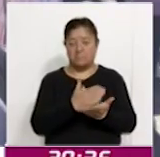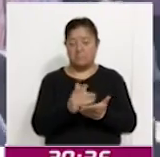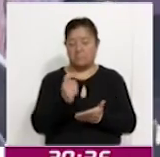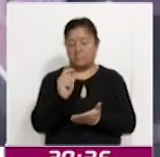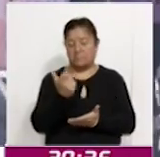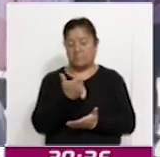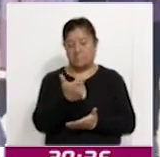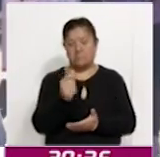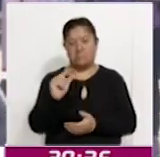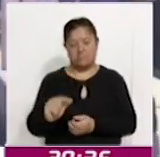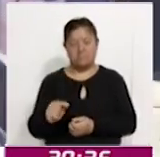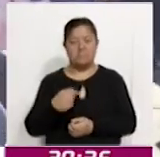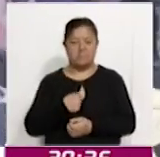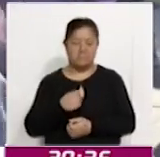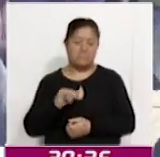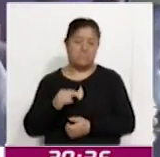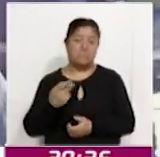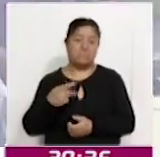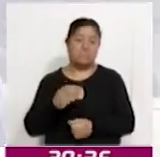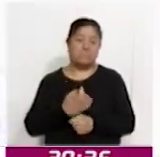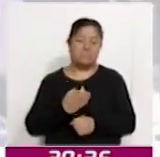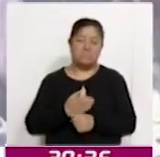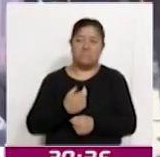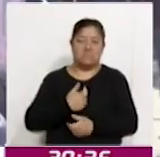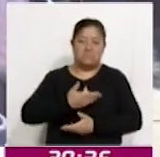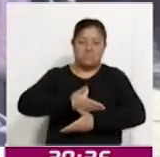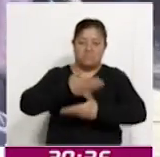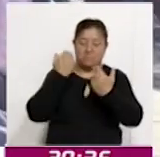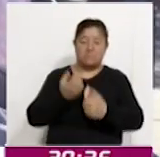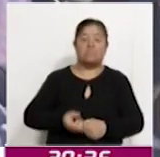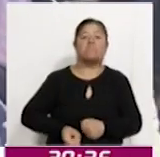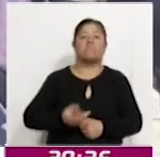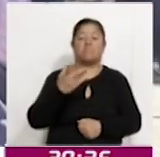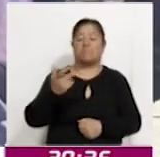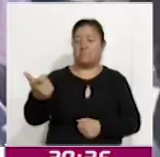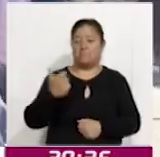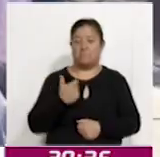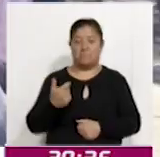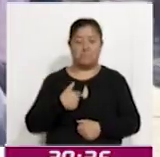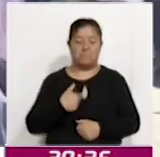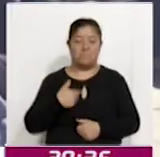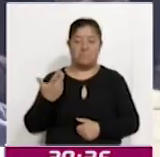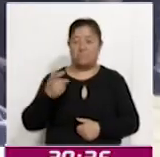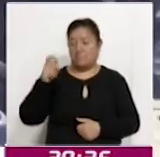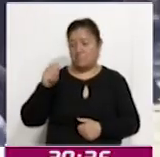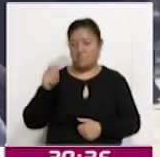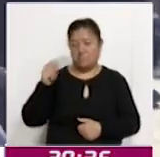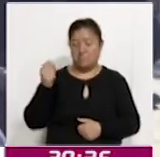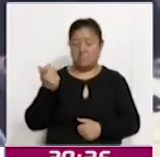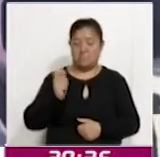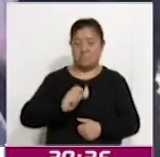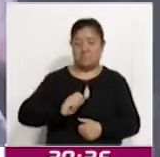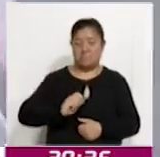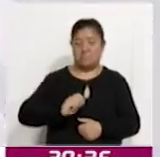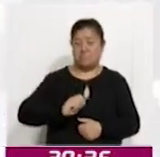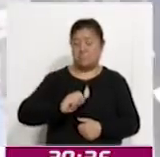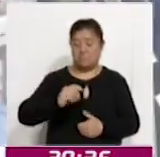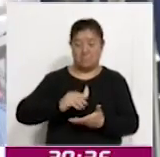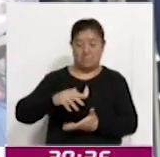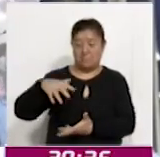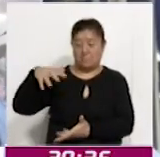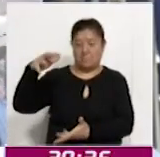o sea, sí me convenía, pero ahorita no sé de cuánto me llegué, pero no con una pensión alta, estoy en la mínima.